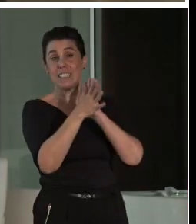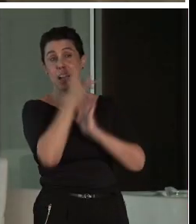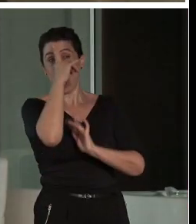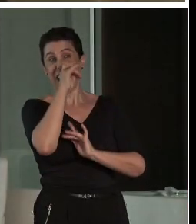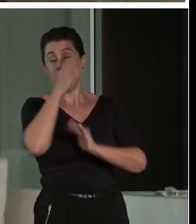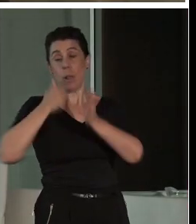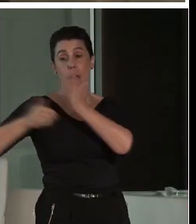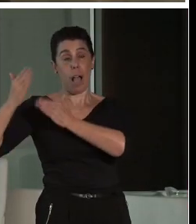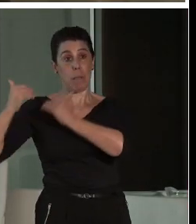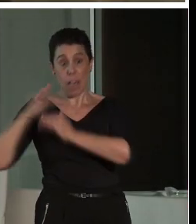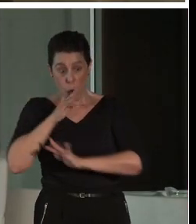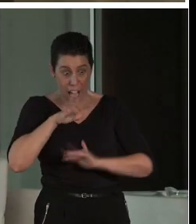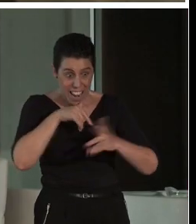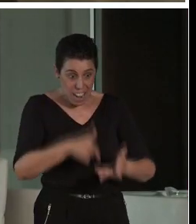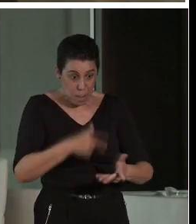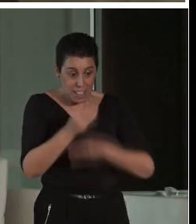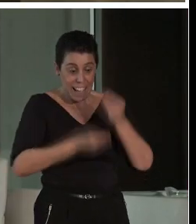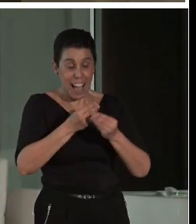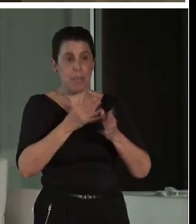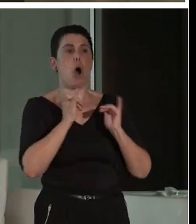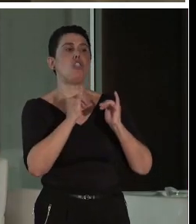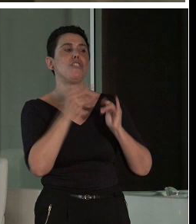los disfrutemos. Gracias.